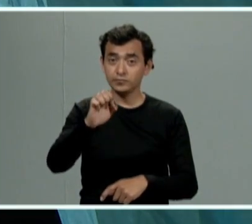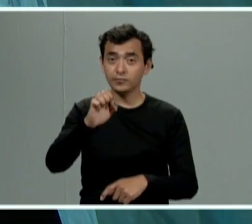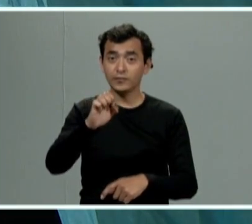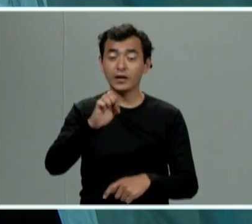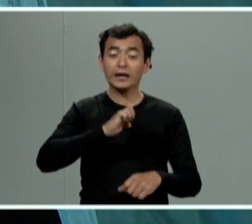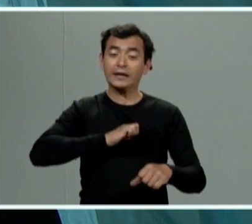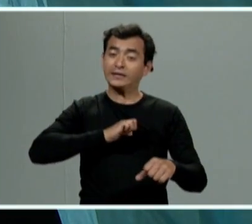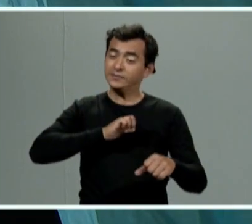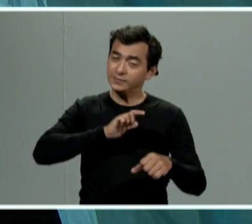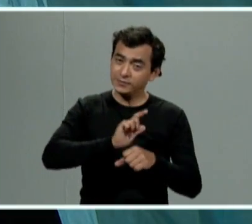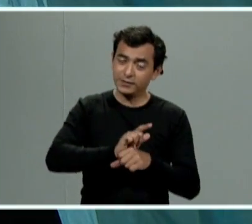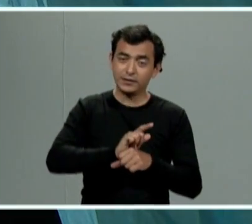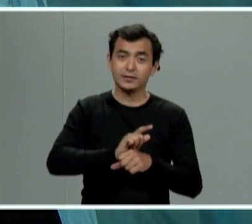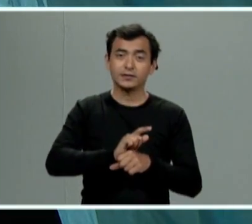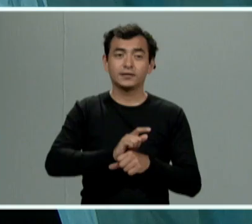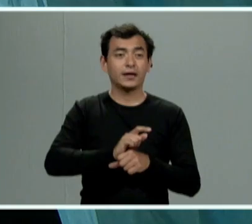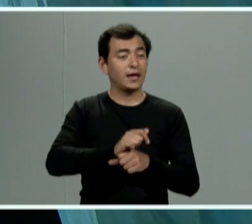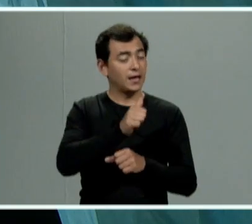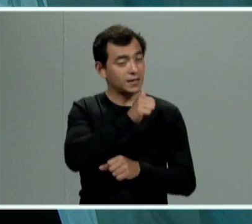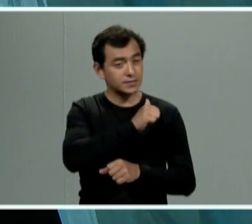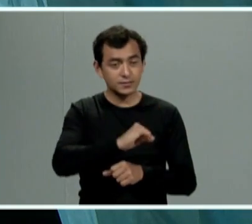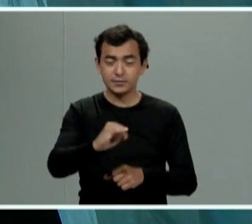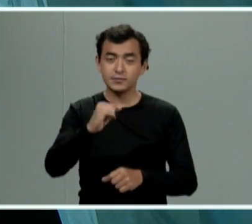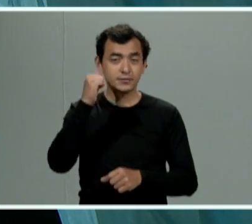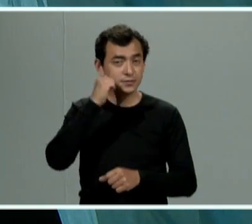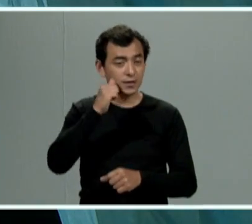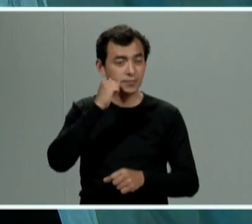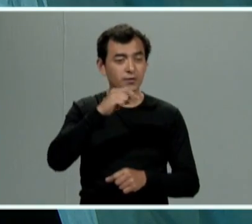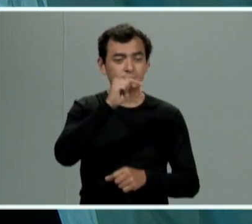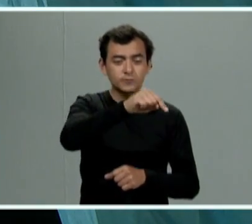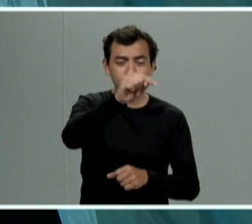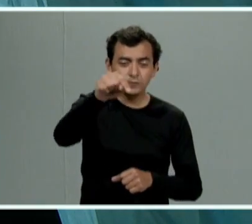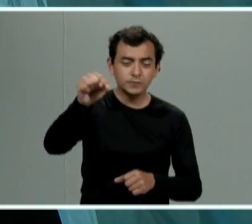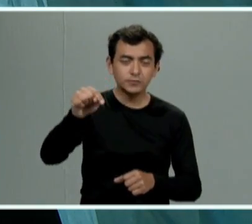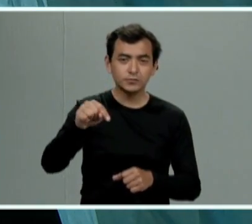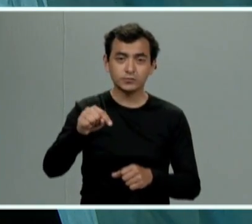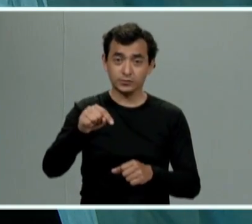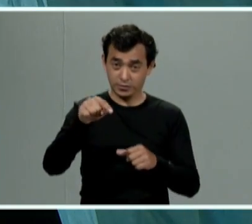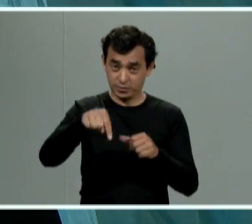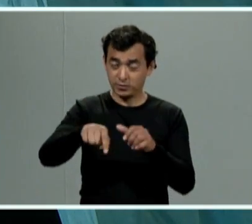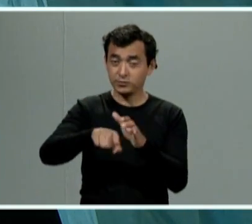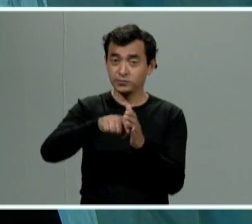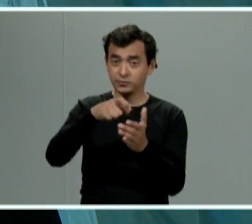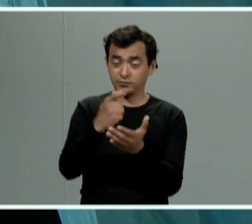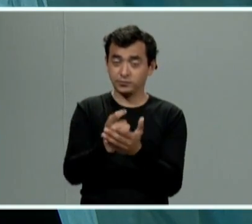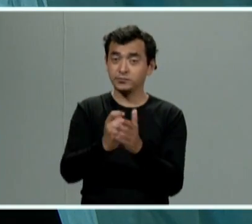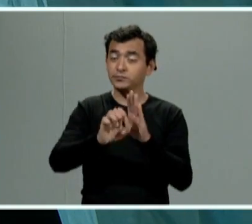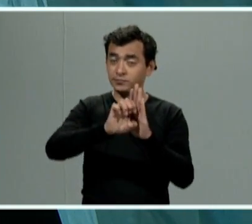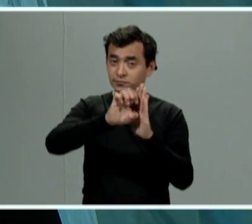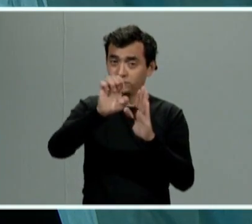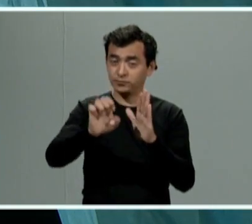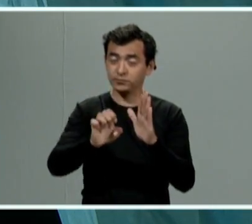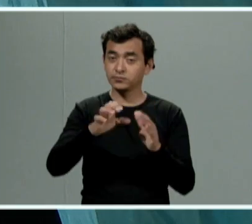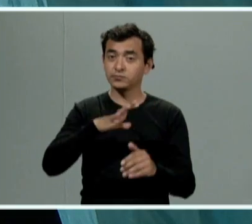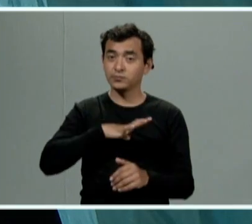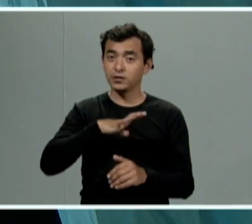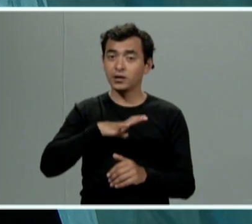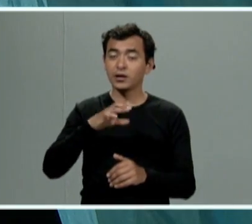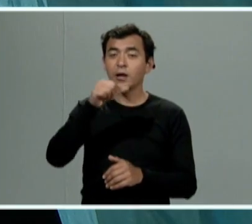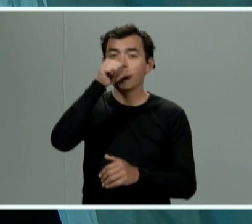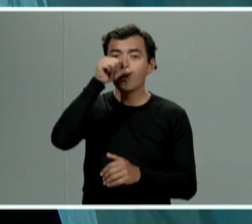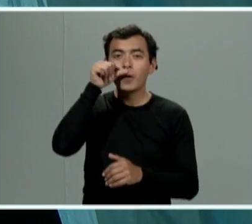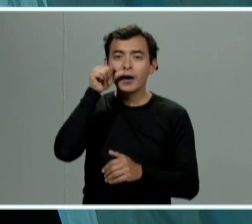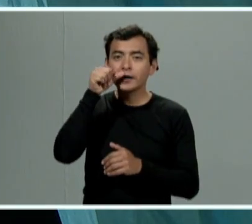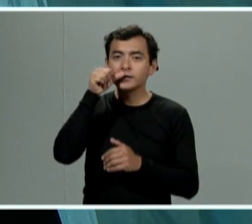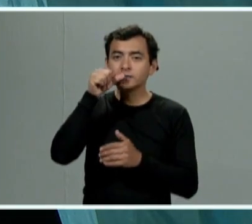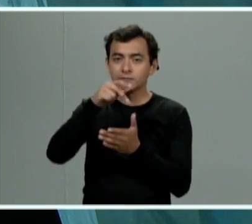especializadas en todos los distritos judiciales en este caso dentro de la ciudad de jalapa tenemos la de que está en úrsulo galván que es la